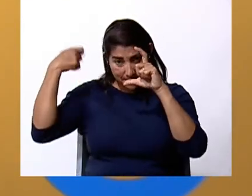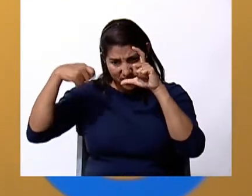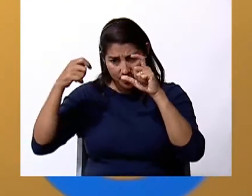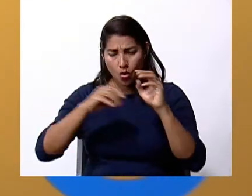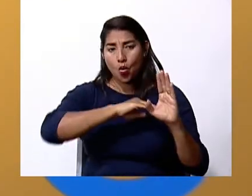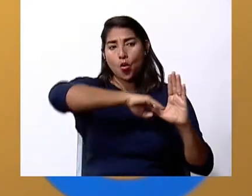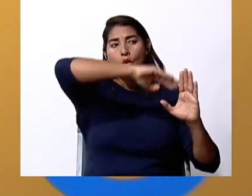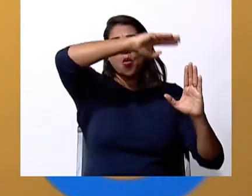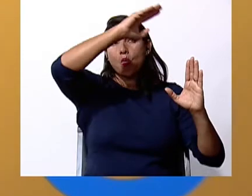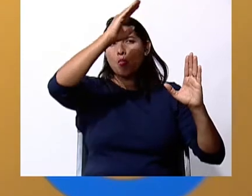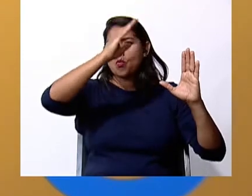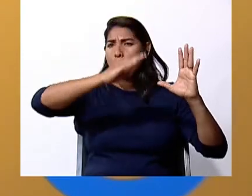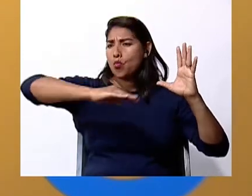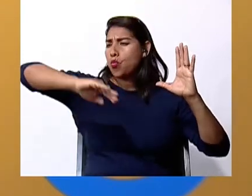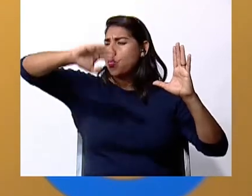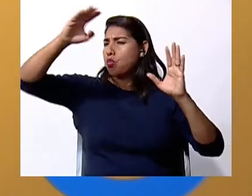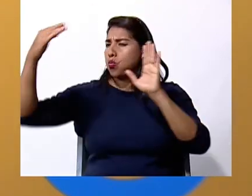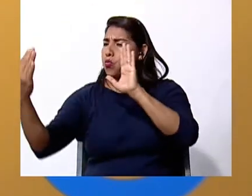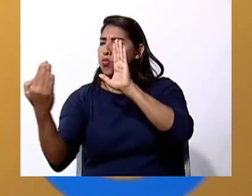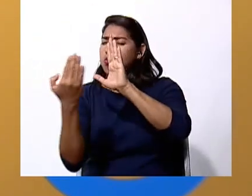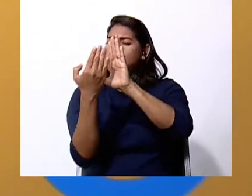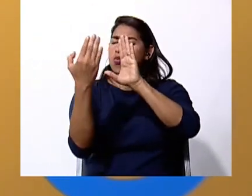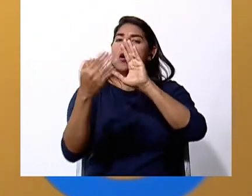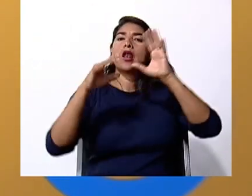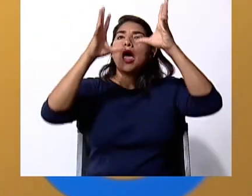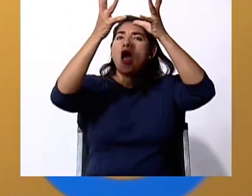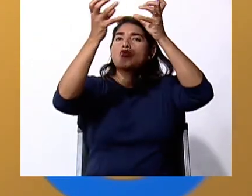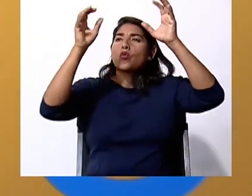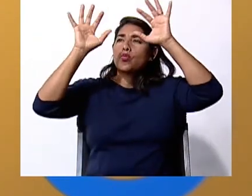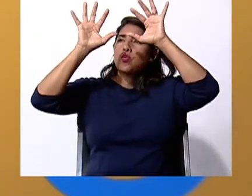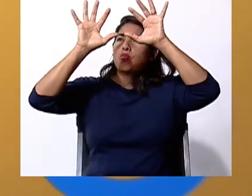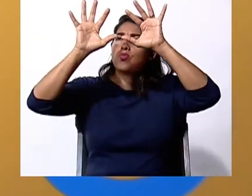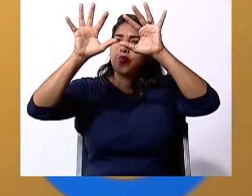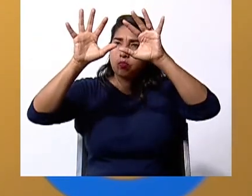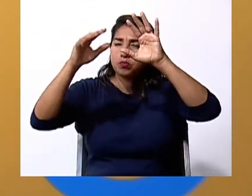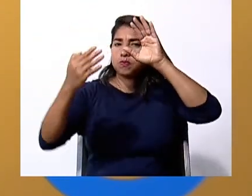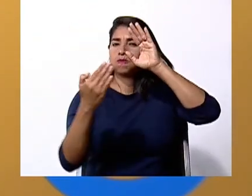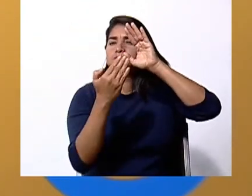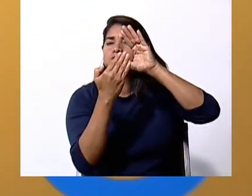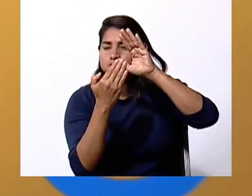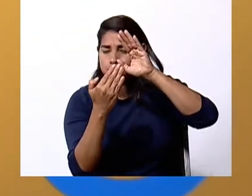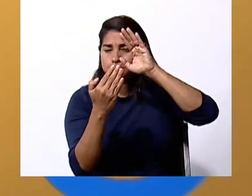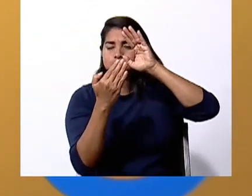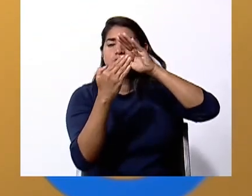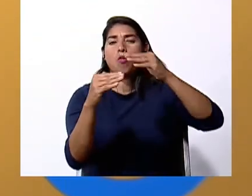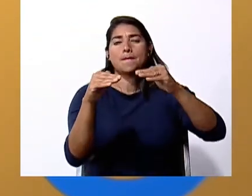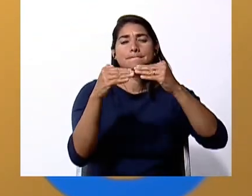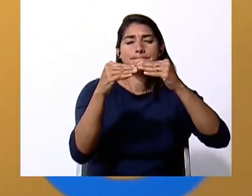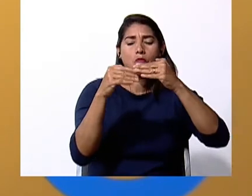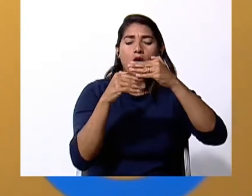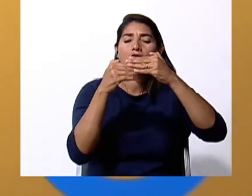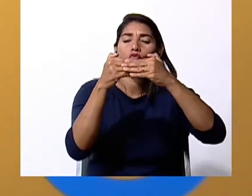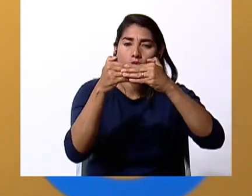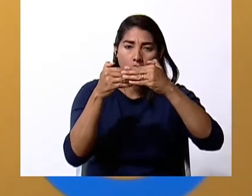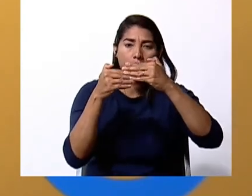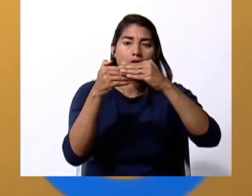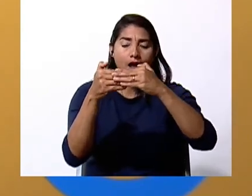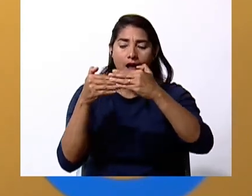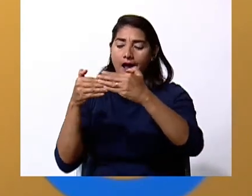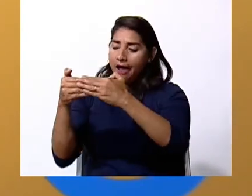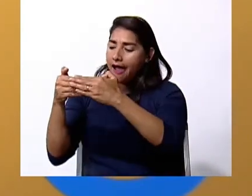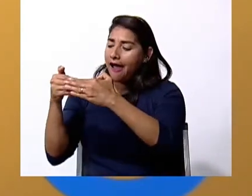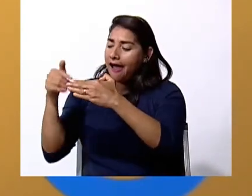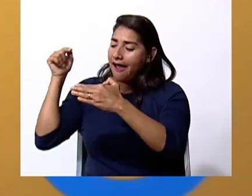montañas ¿qué es lo que pasa? que las nubes se quedan ahí no pasan al otro lado por la altura de las montañas entonces